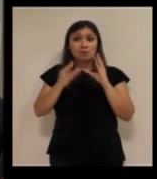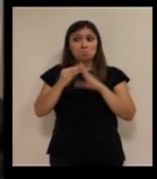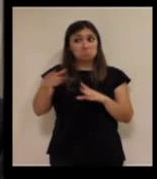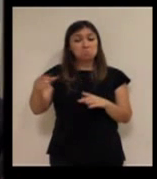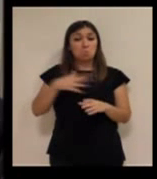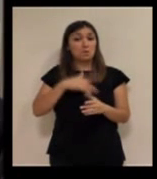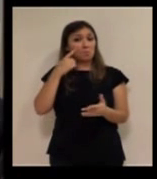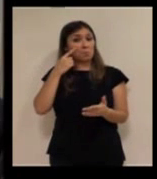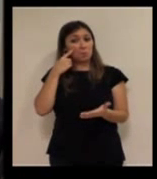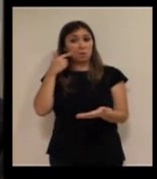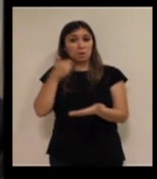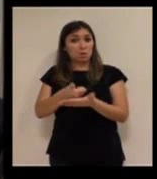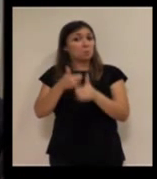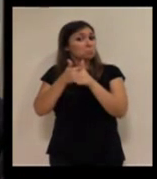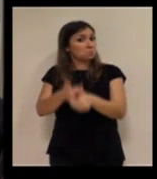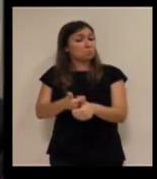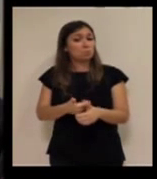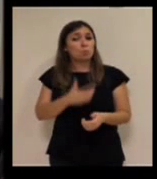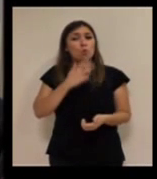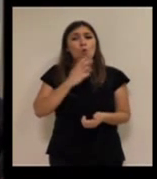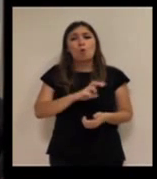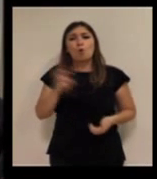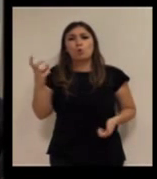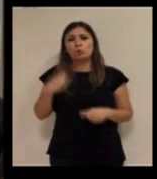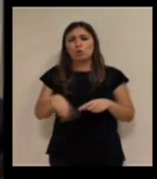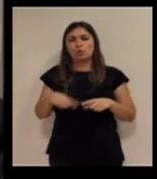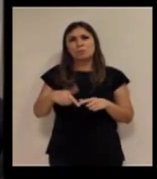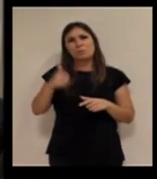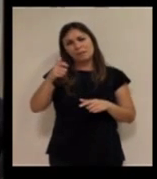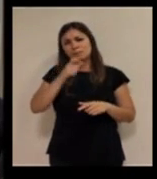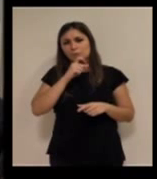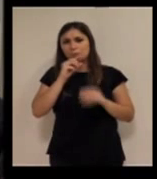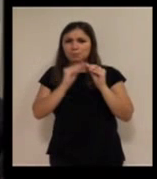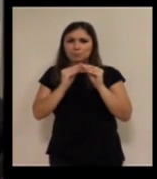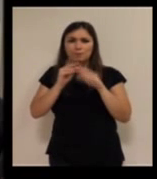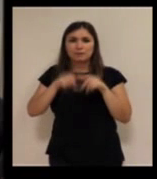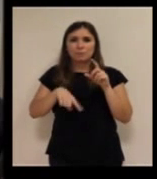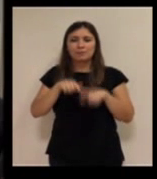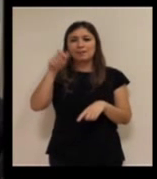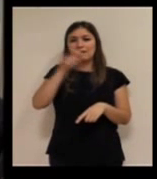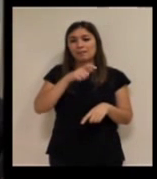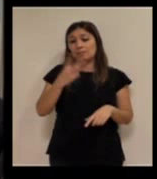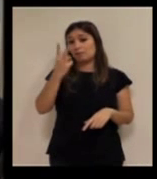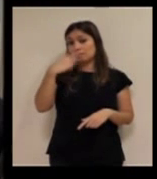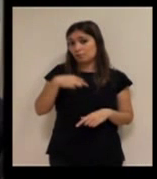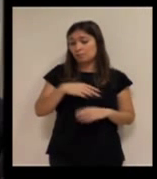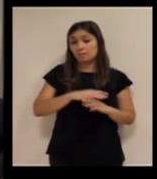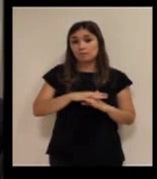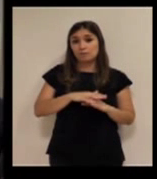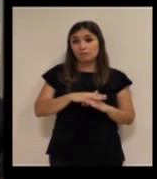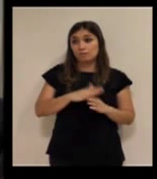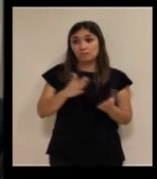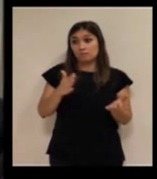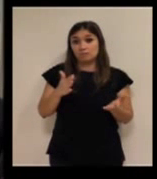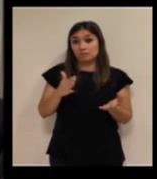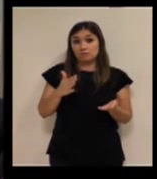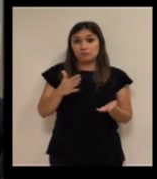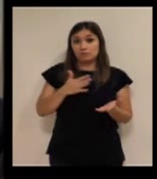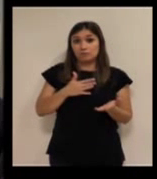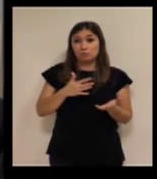con esa adaptación para ellos es suficiente en otras ocasiones son cosas un poco más complejas porque hablamos de gente invidente que